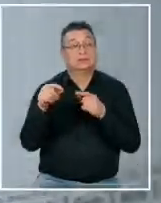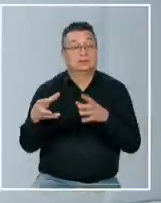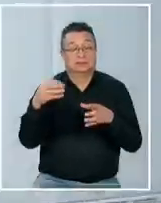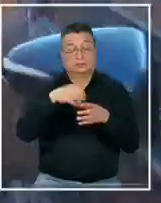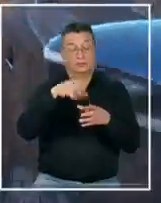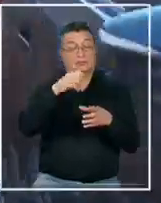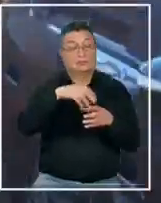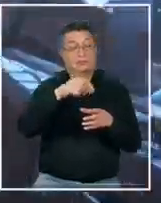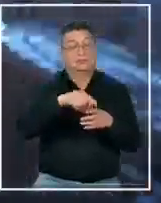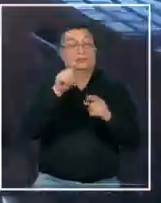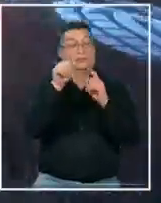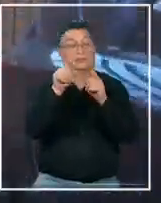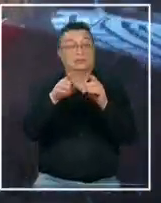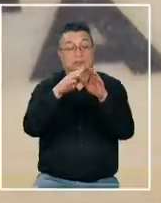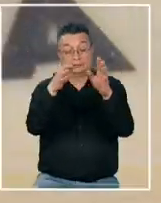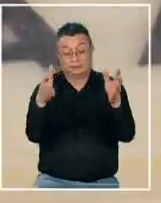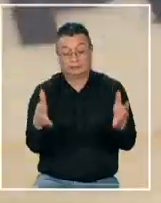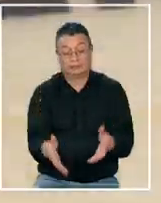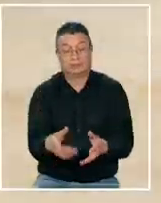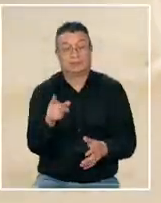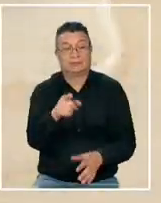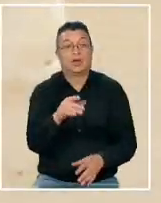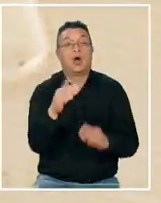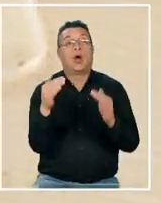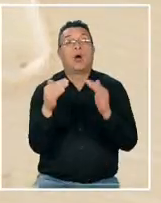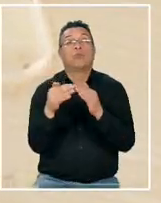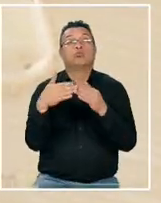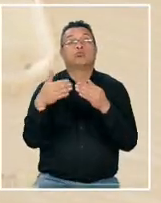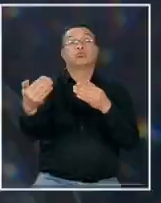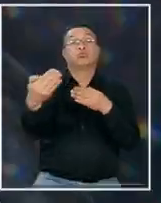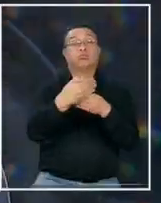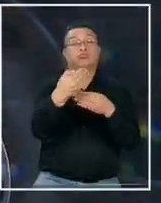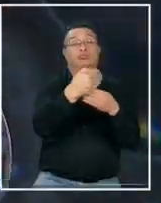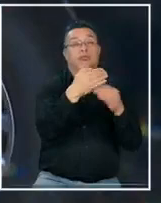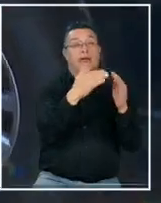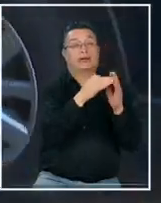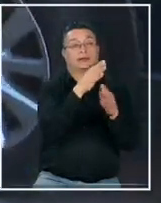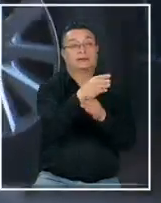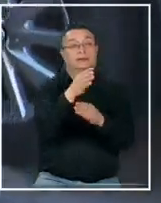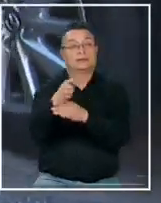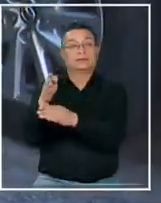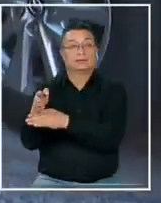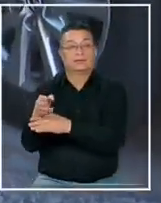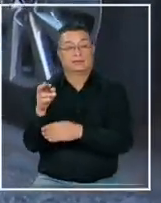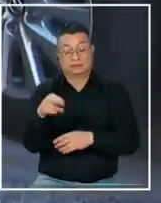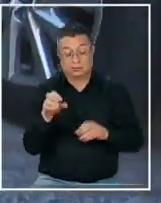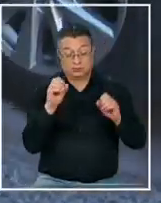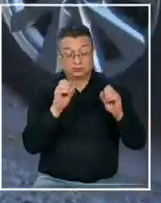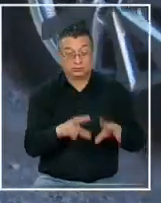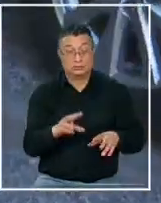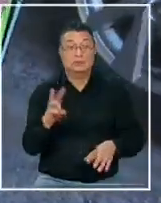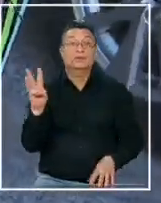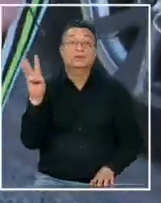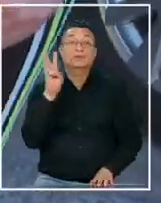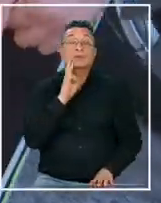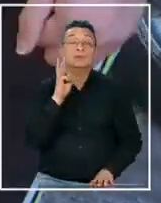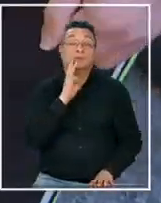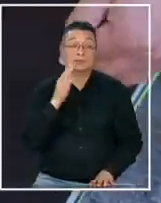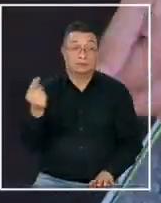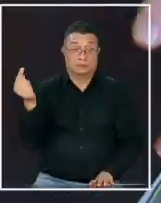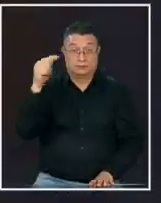contenedor que es el reciclaje puerta a puerta entonces yo tiro acá y el día miércoles